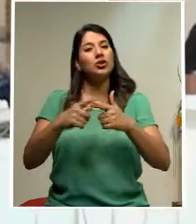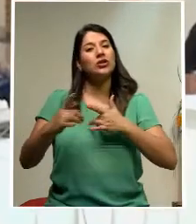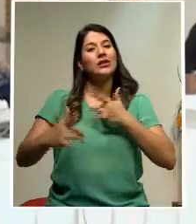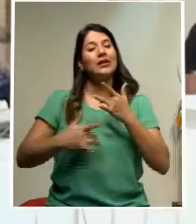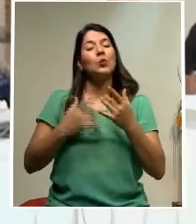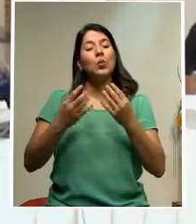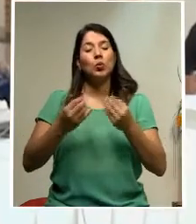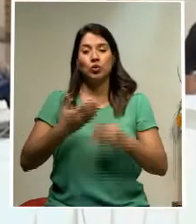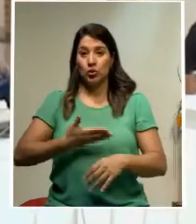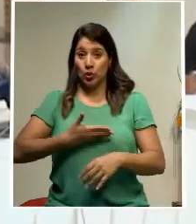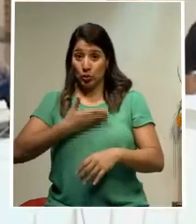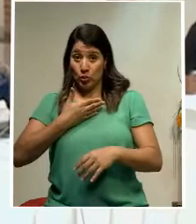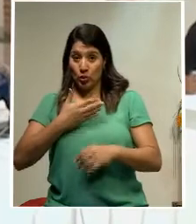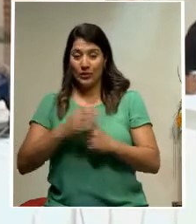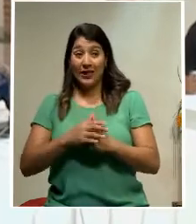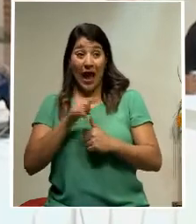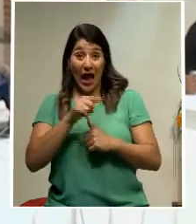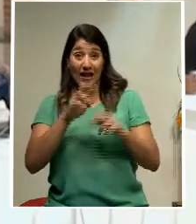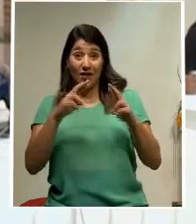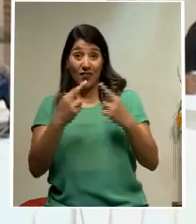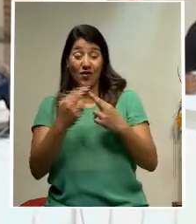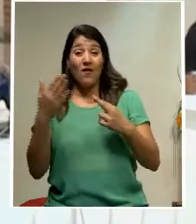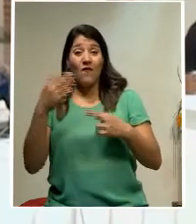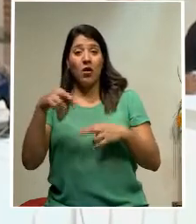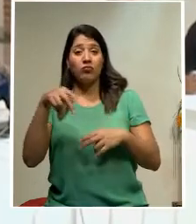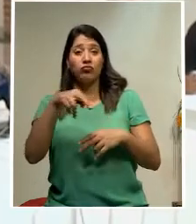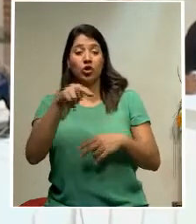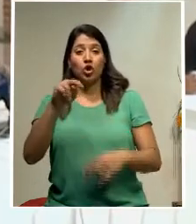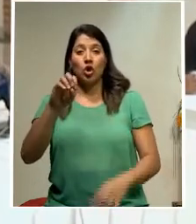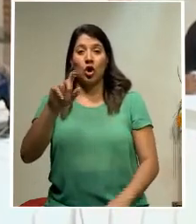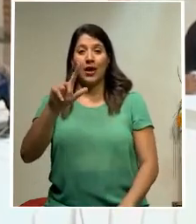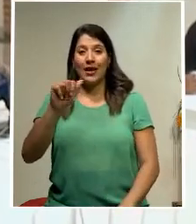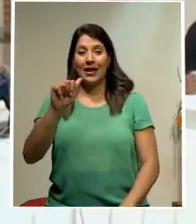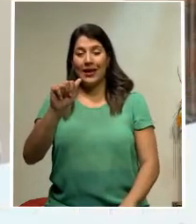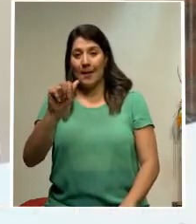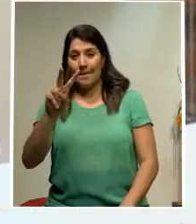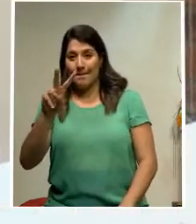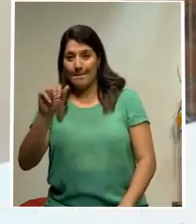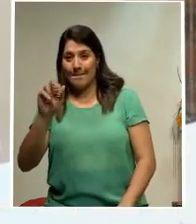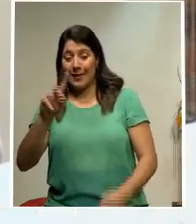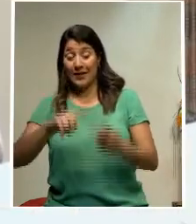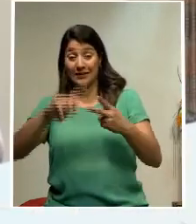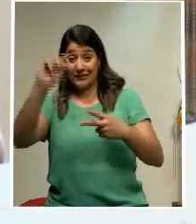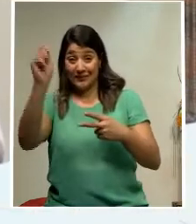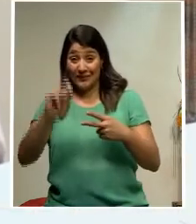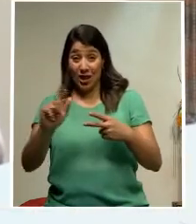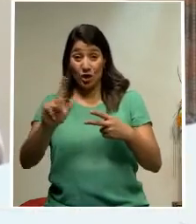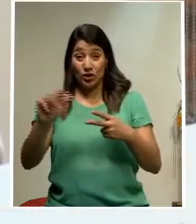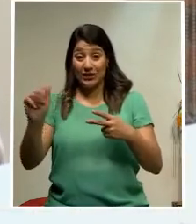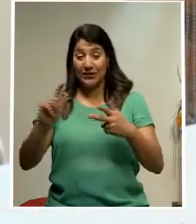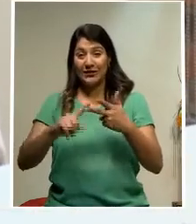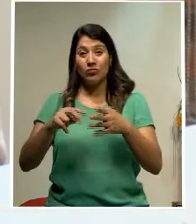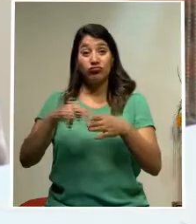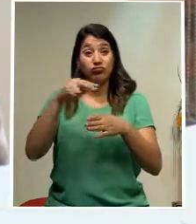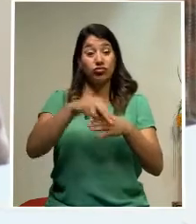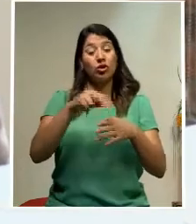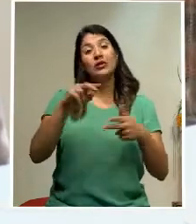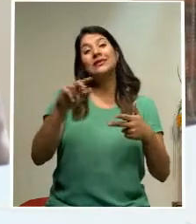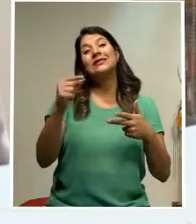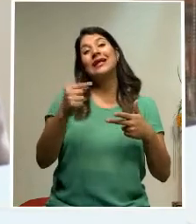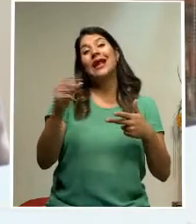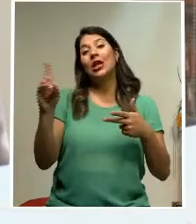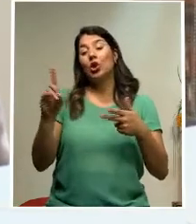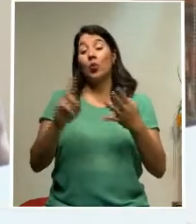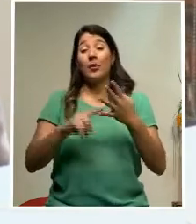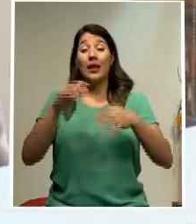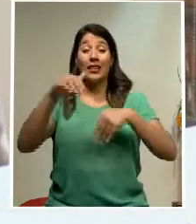En la actividad estuvieron presentes la marchista Noelia Vargas, la gimnasta Luciana Alvarado, el ballista Gerald Drummond, y los